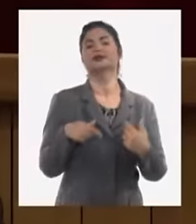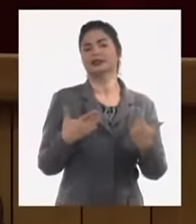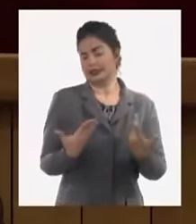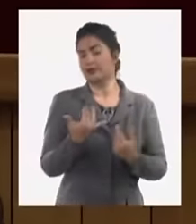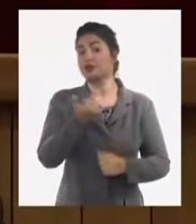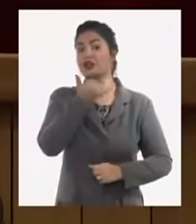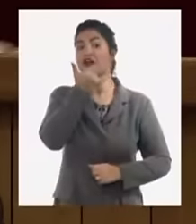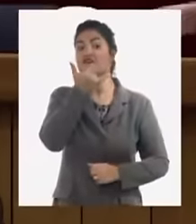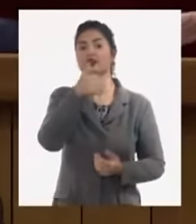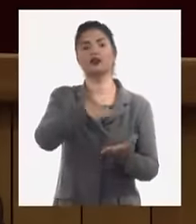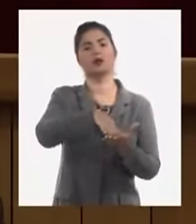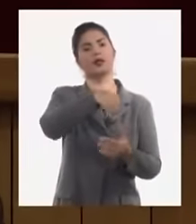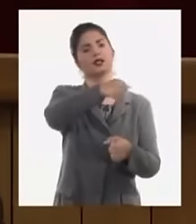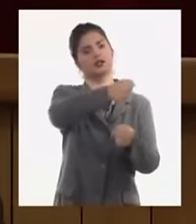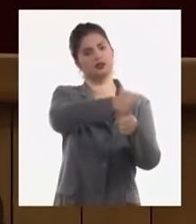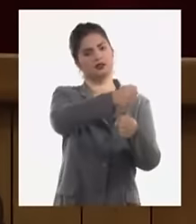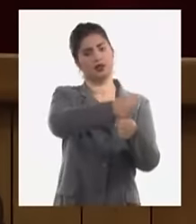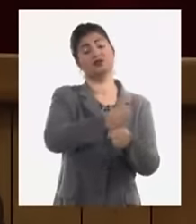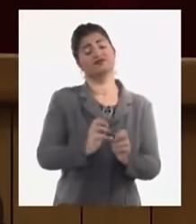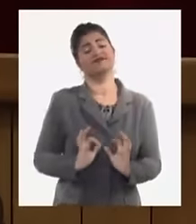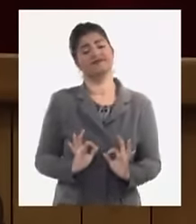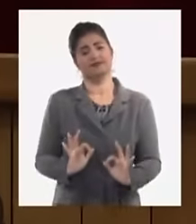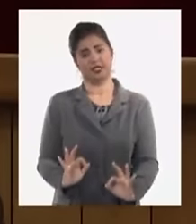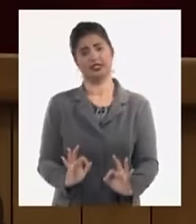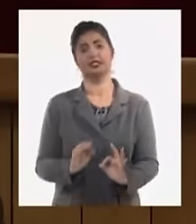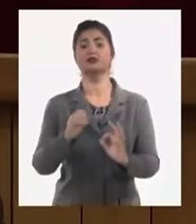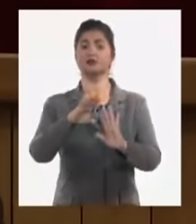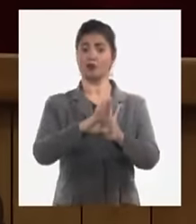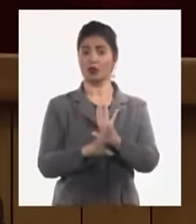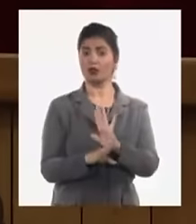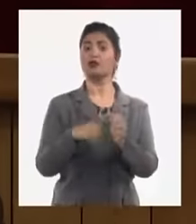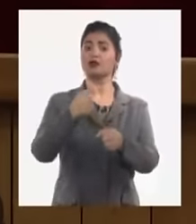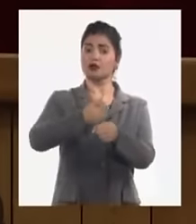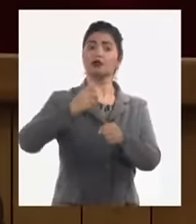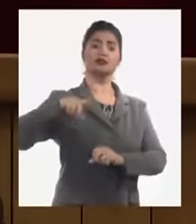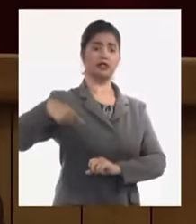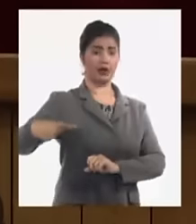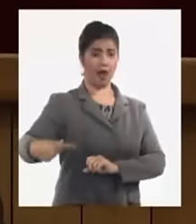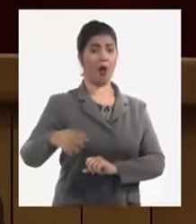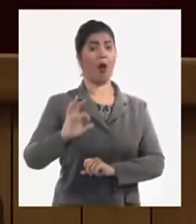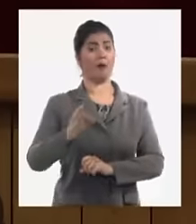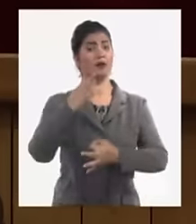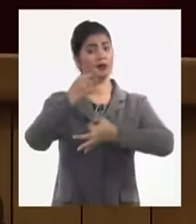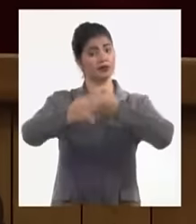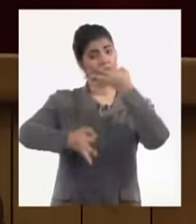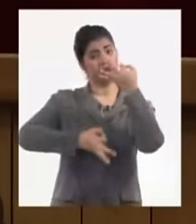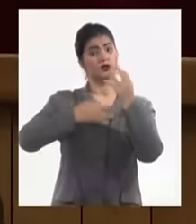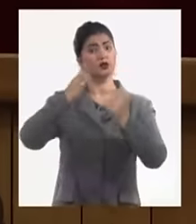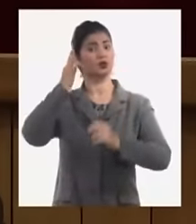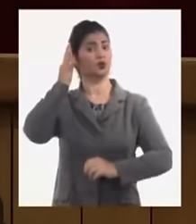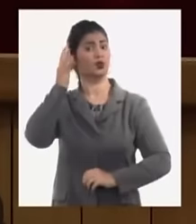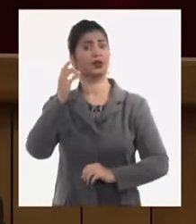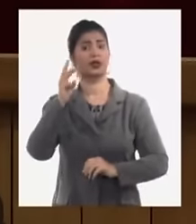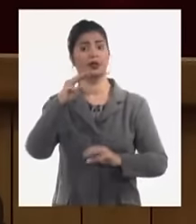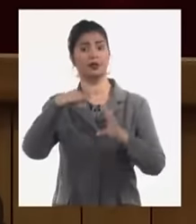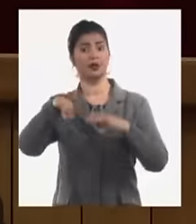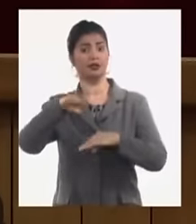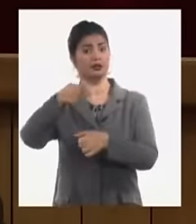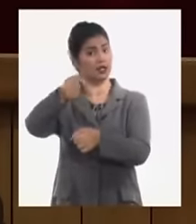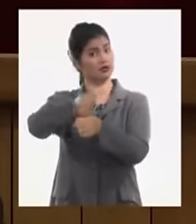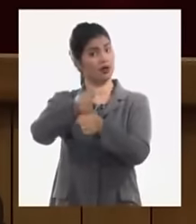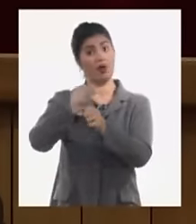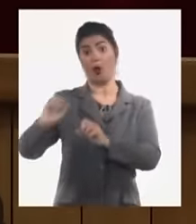medidas tenemos que tomar y así hemos venido trabajando por ahí está la ministra de trabajo la primera cuestión que nosotros tenemos que hacer es seguir